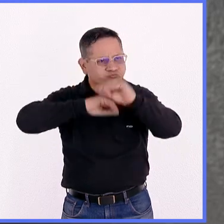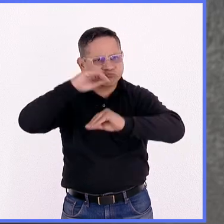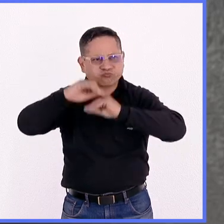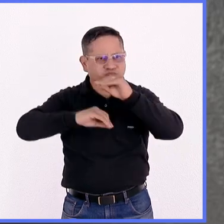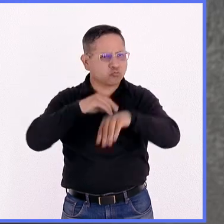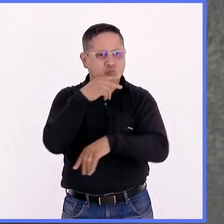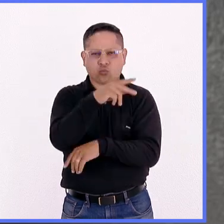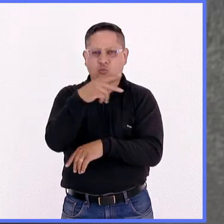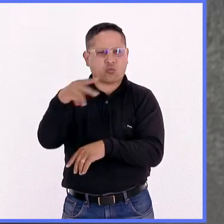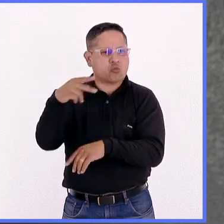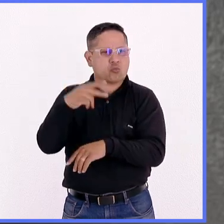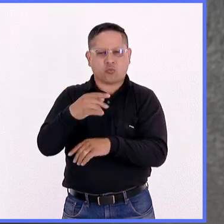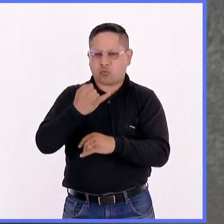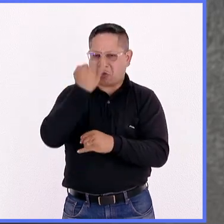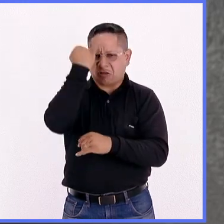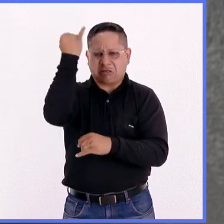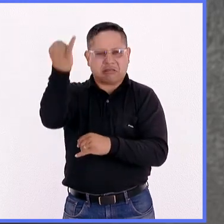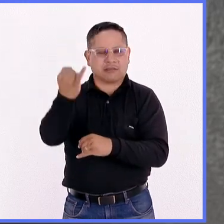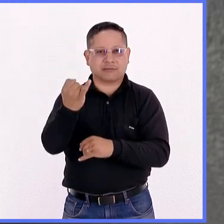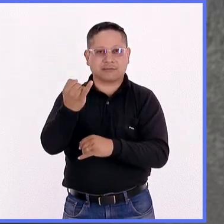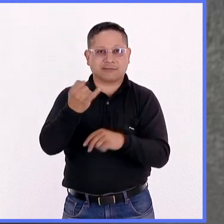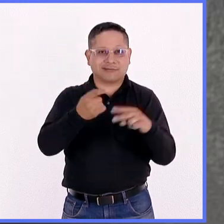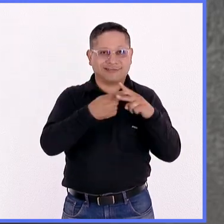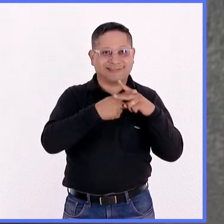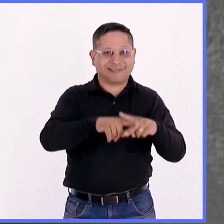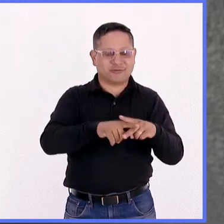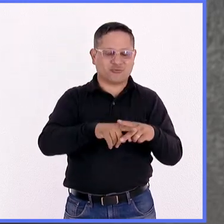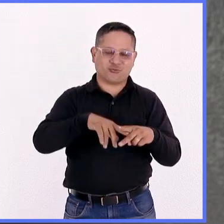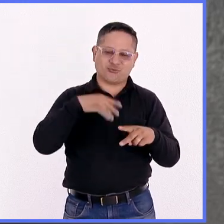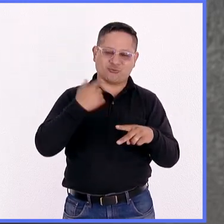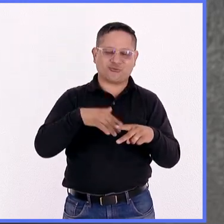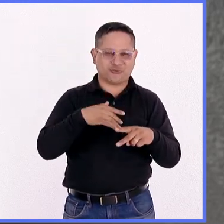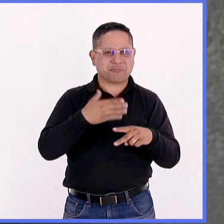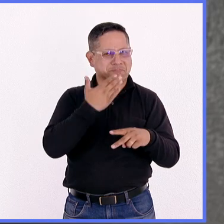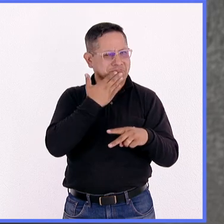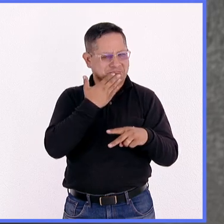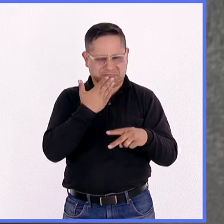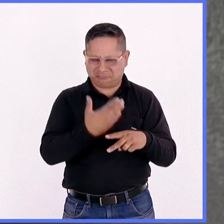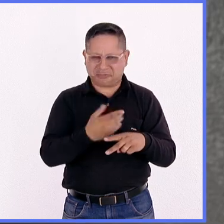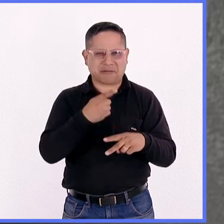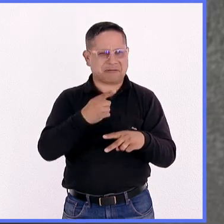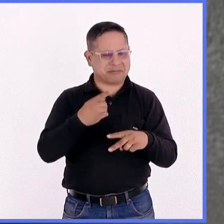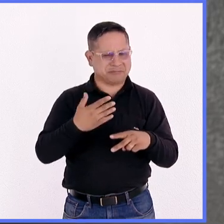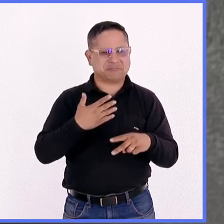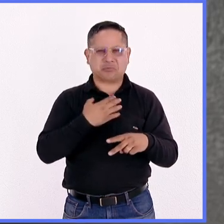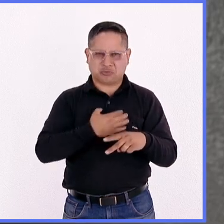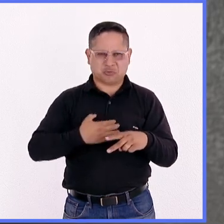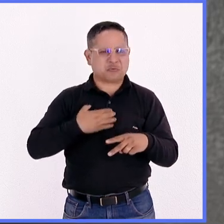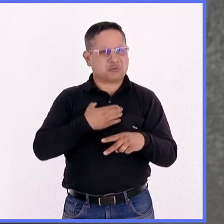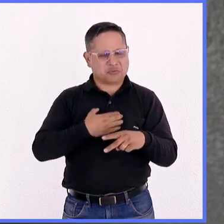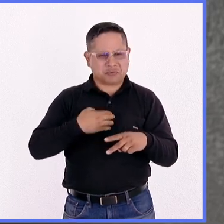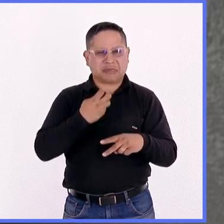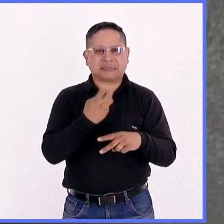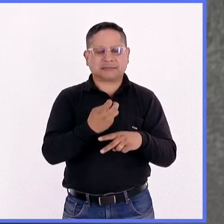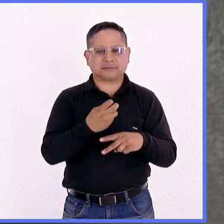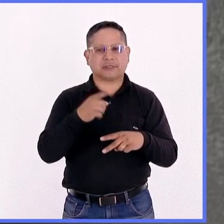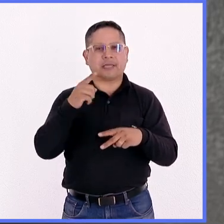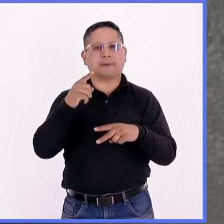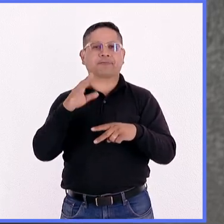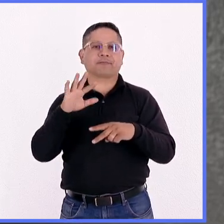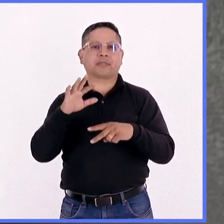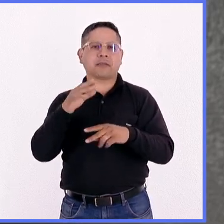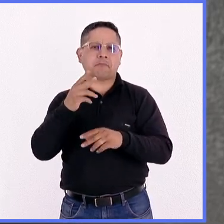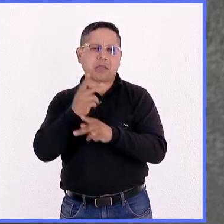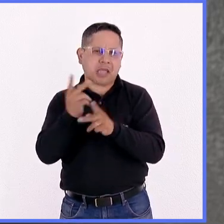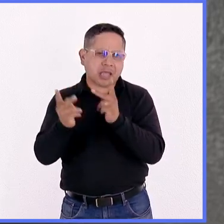empezó y fue muy divertido a nivel universitario, a nivel tanto medio superior como superior.